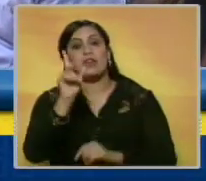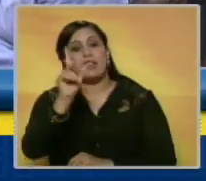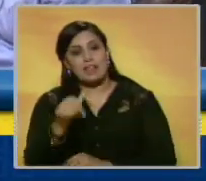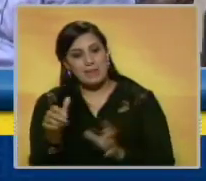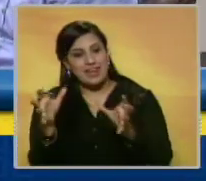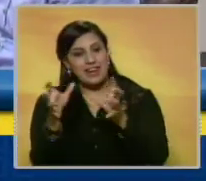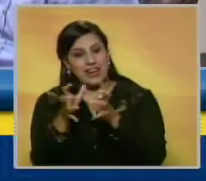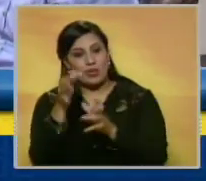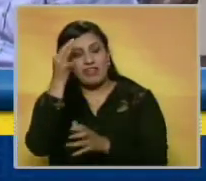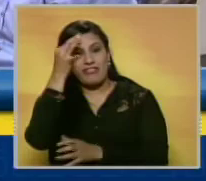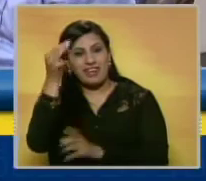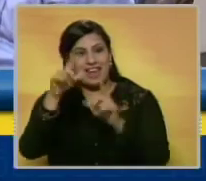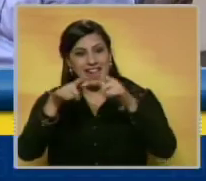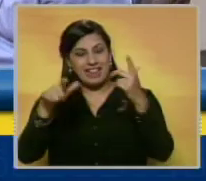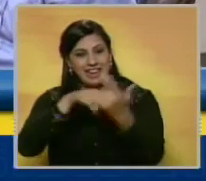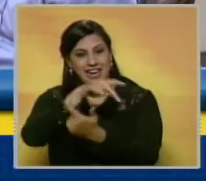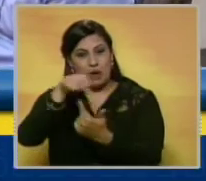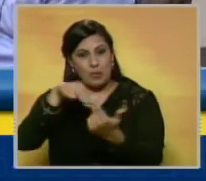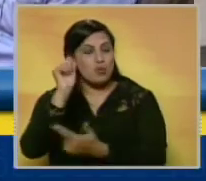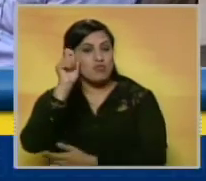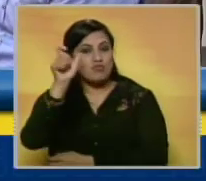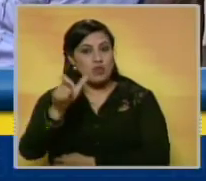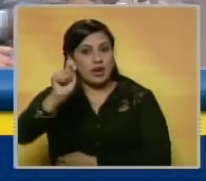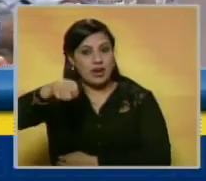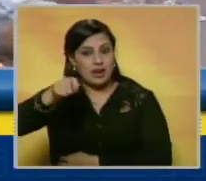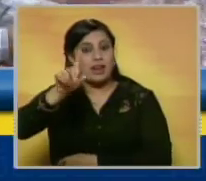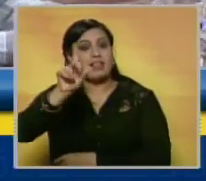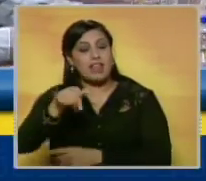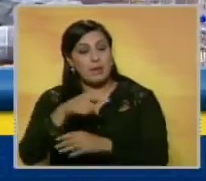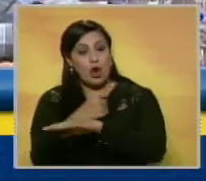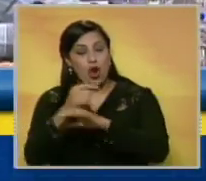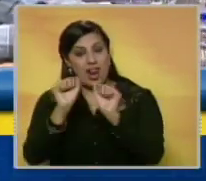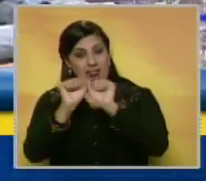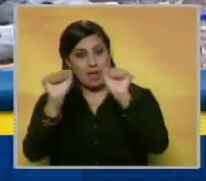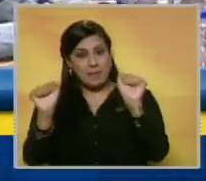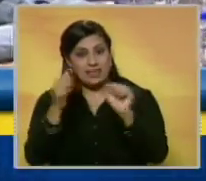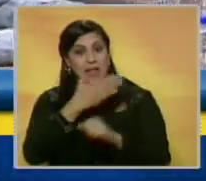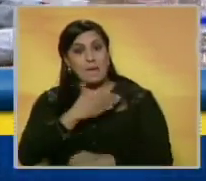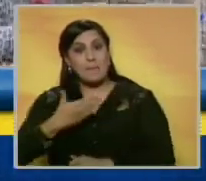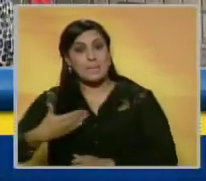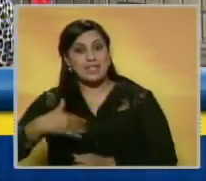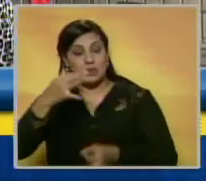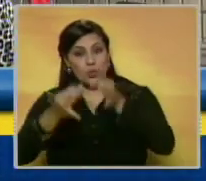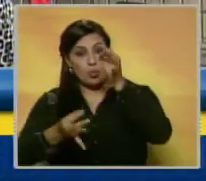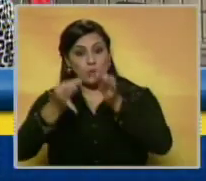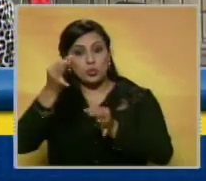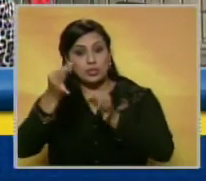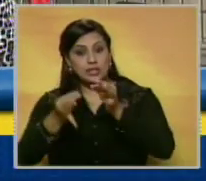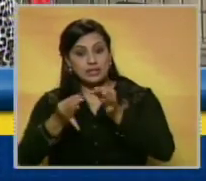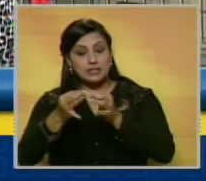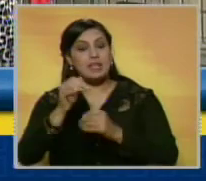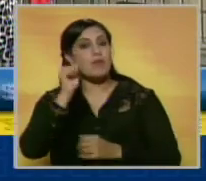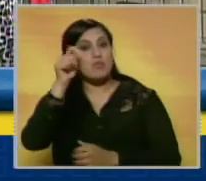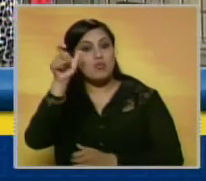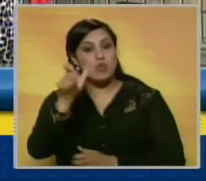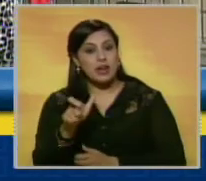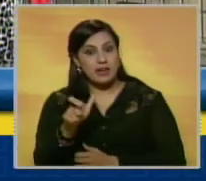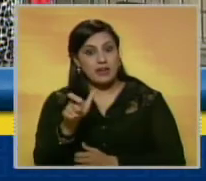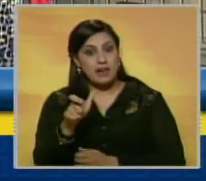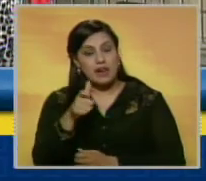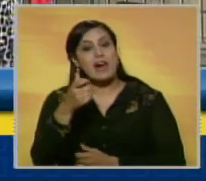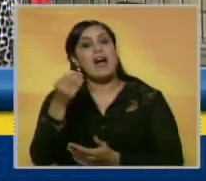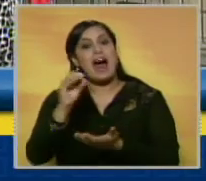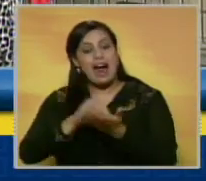reunieron con la Fiscal General de la República, Luis Ortega Díaz, y en horas de la mañana con la Presidenta del Tribunal Supremo de Justicia, magistrada Gladys